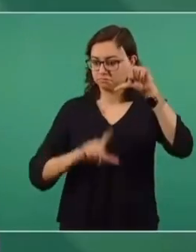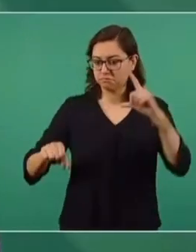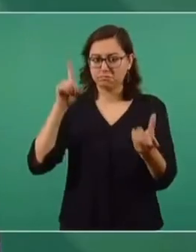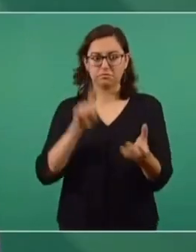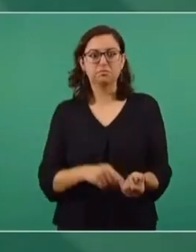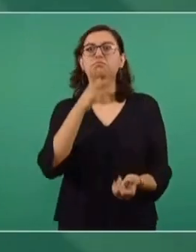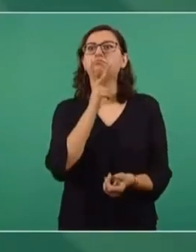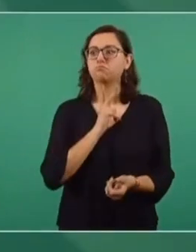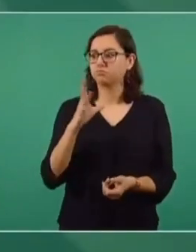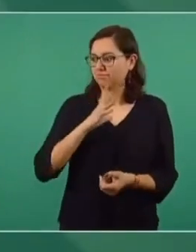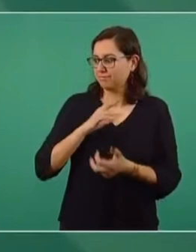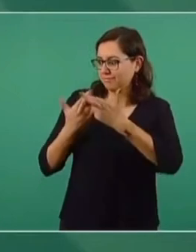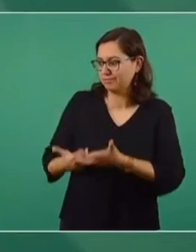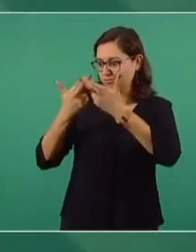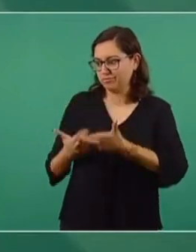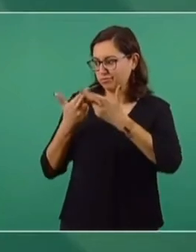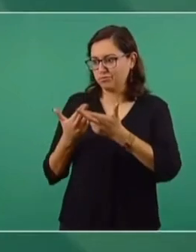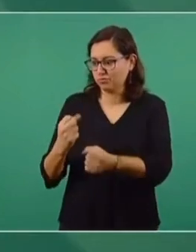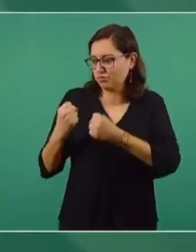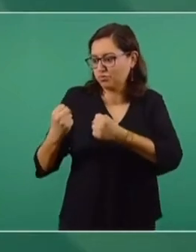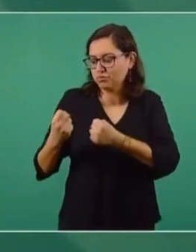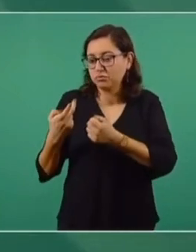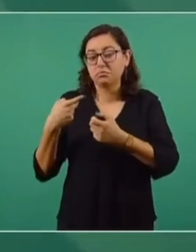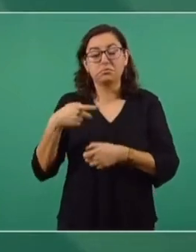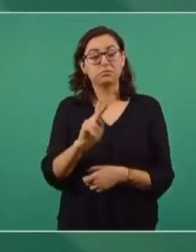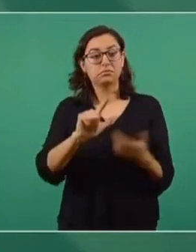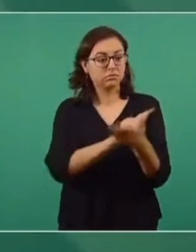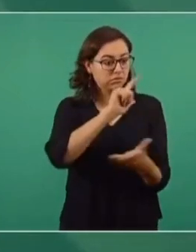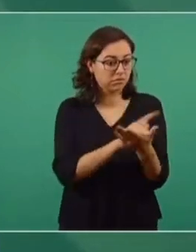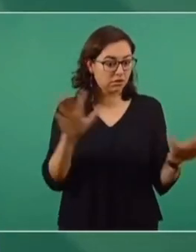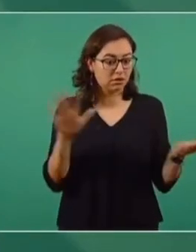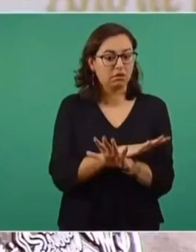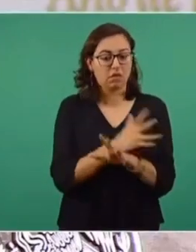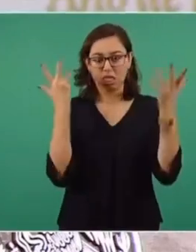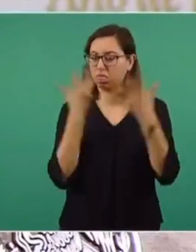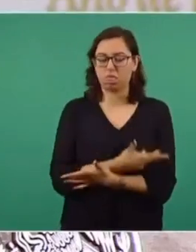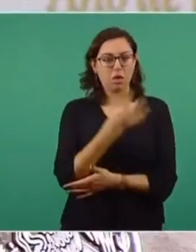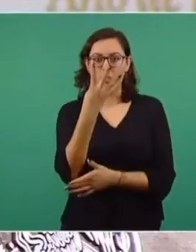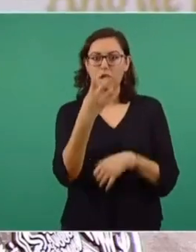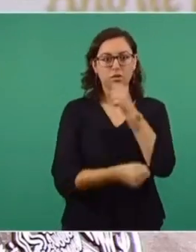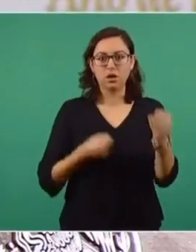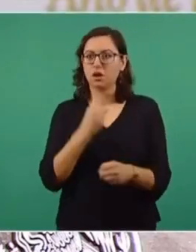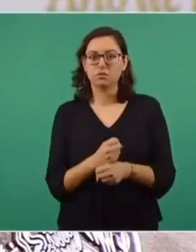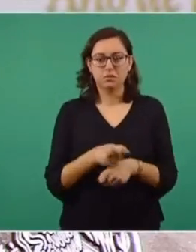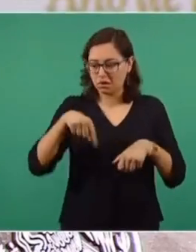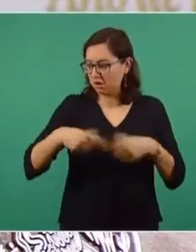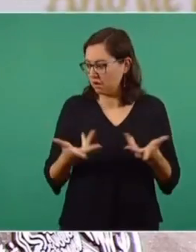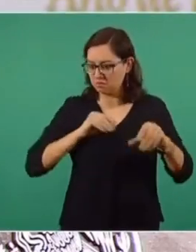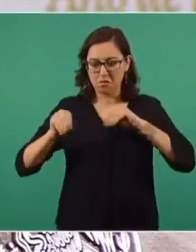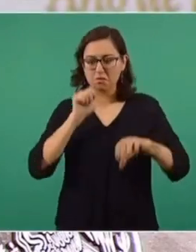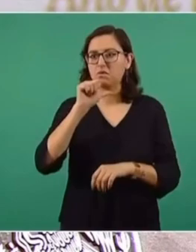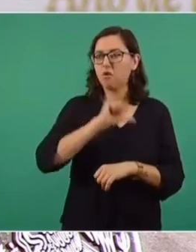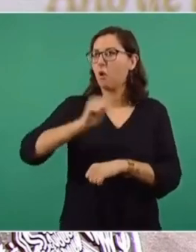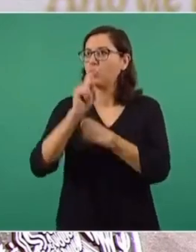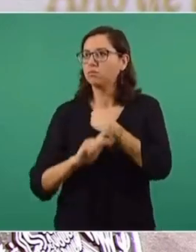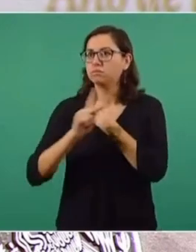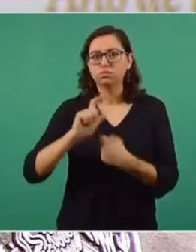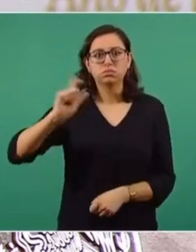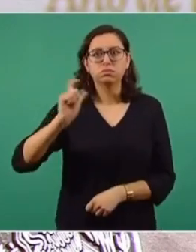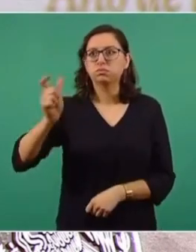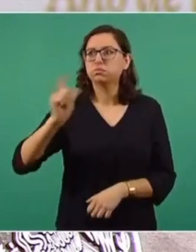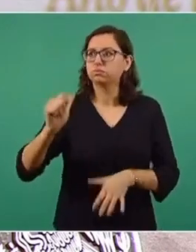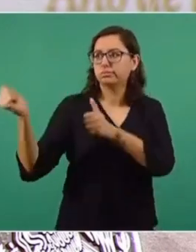energética en tan sólo cuatro años nos convirtió en un país dependiente de las importaciones de combustibles. El cambio de paradigma de la actual administración